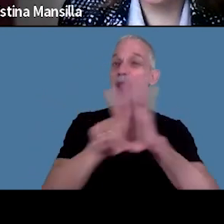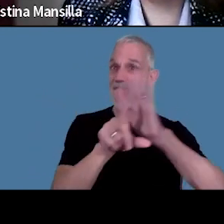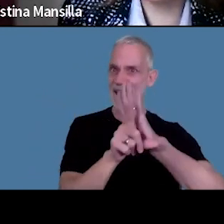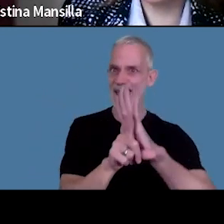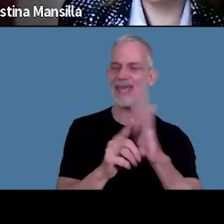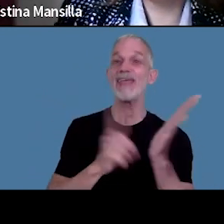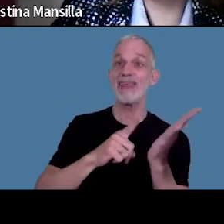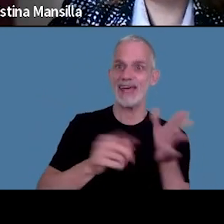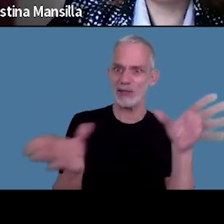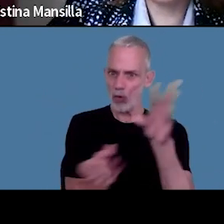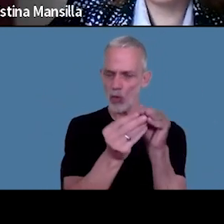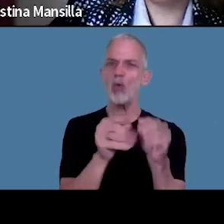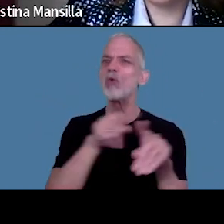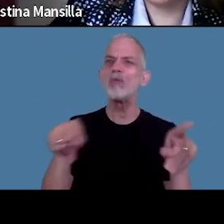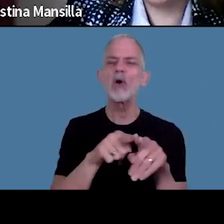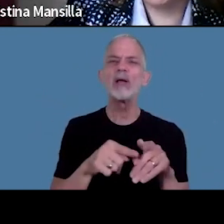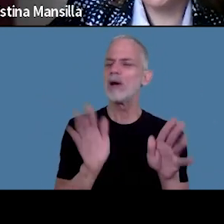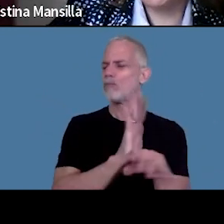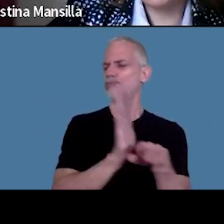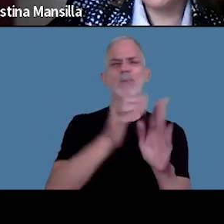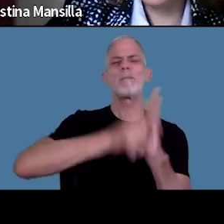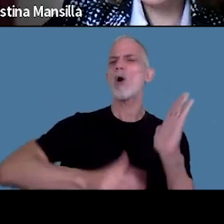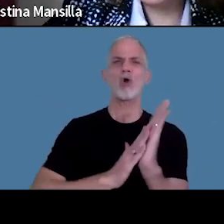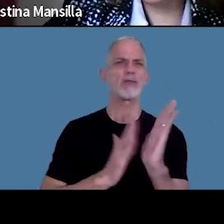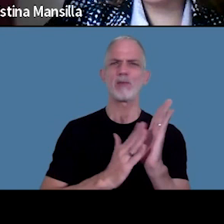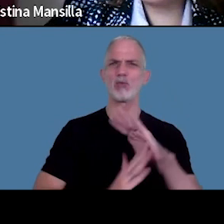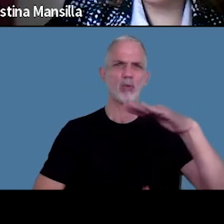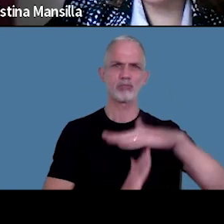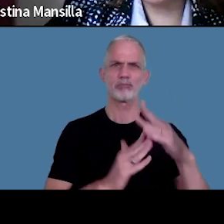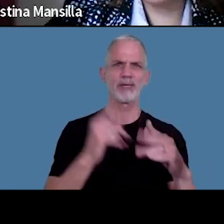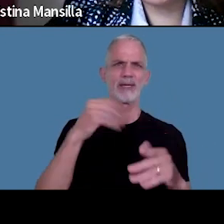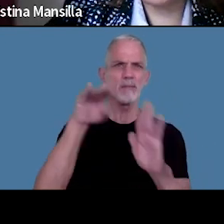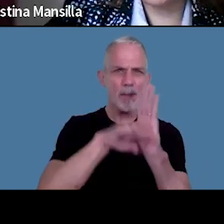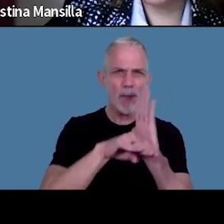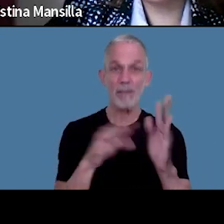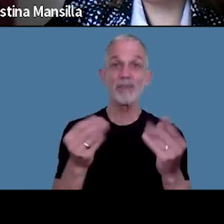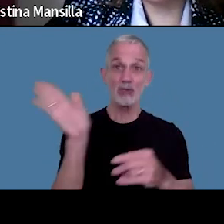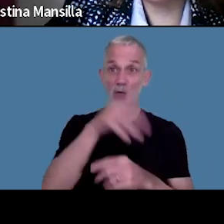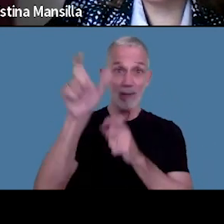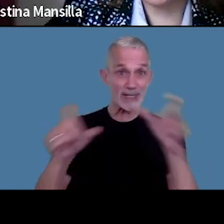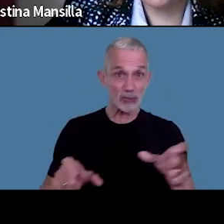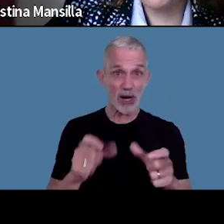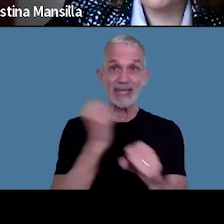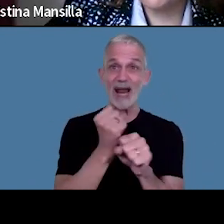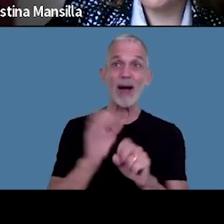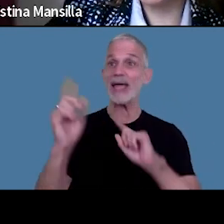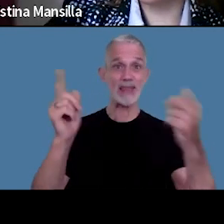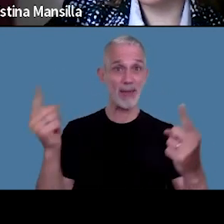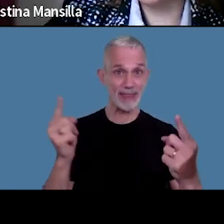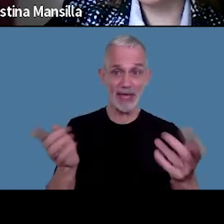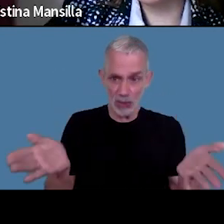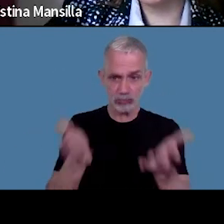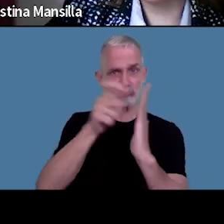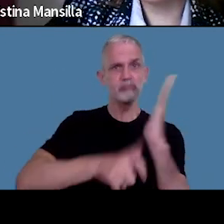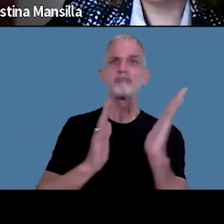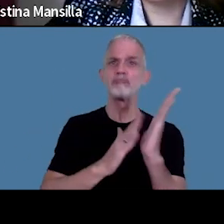el decreto reglamentario el ABC de monotributo y nos define que todo trabajador independiente promovido está